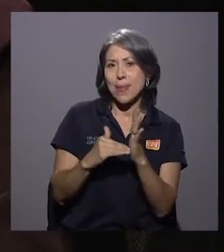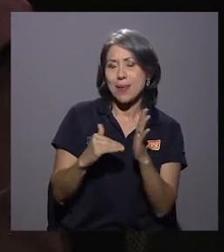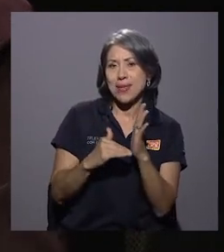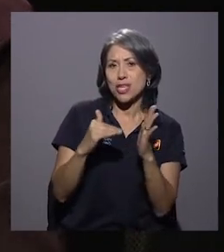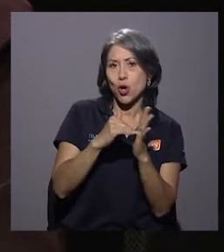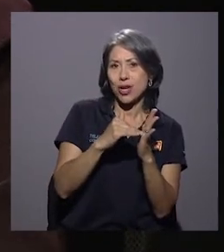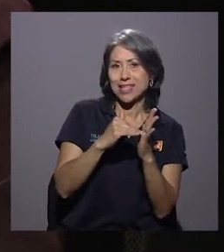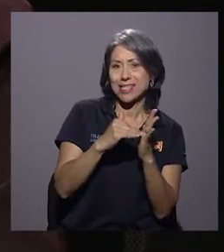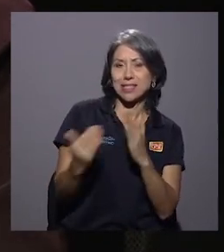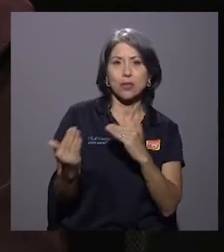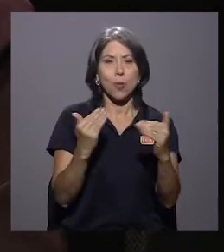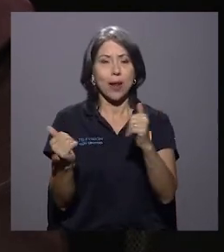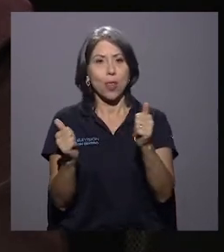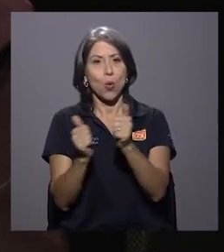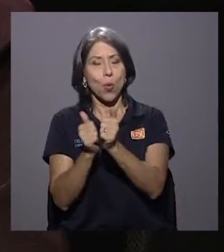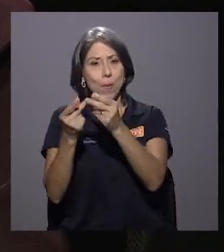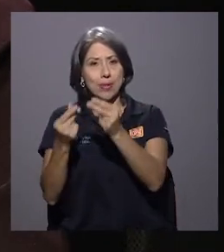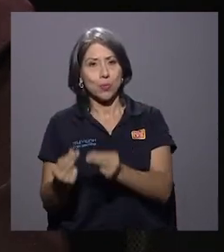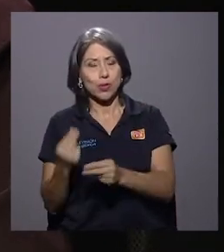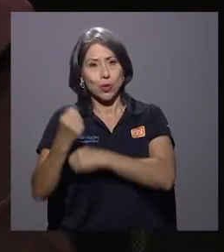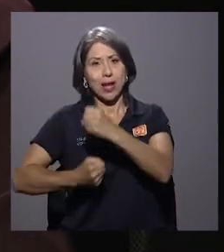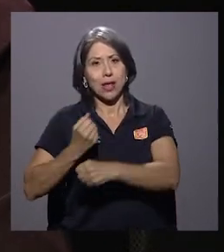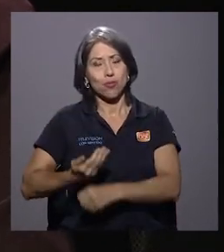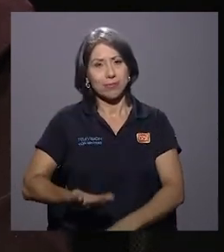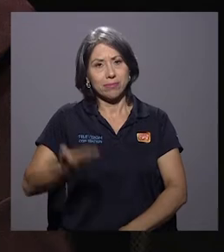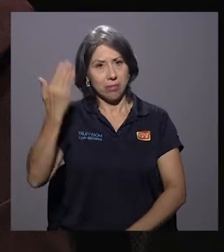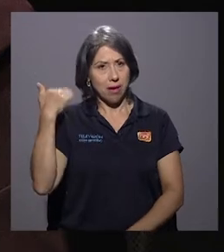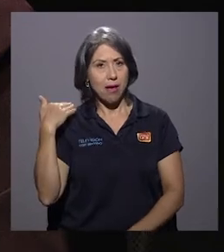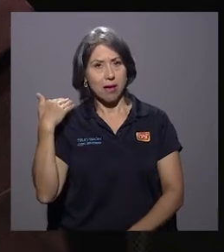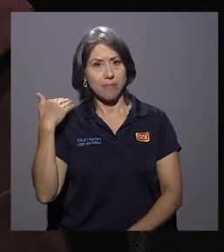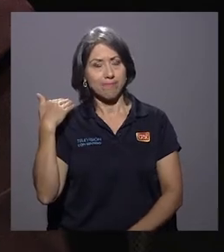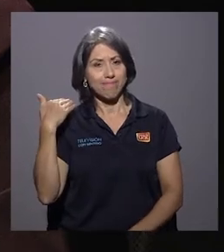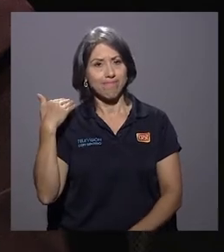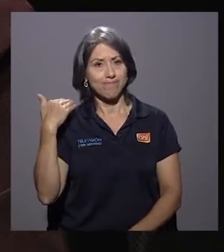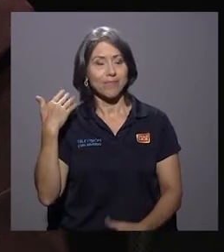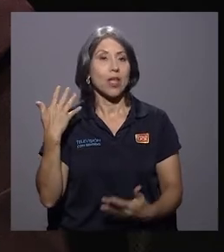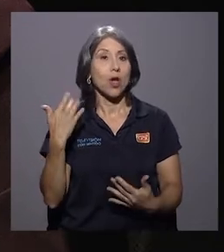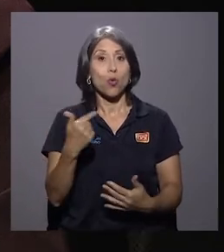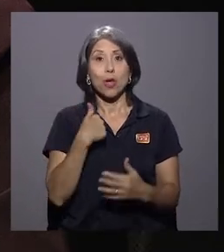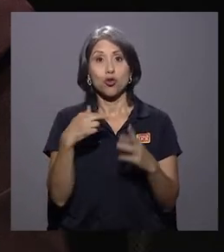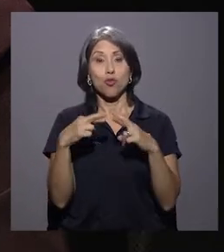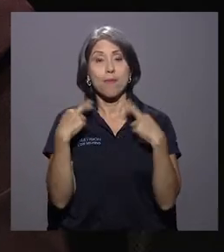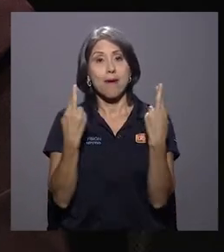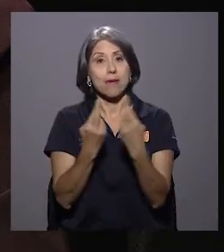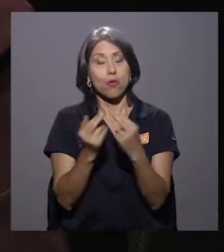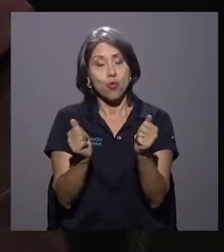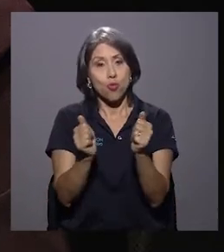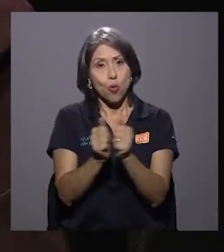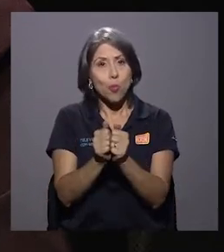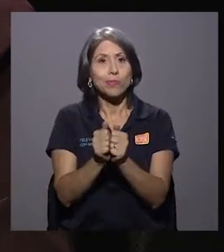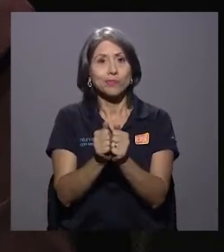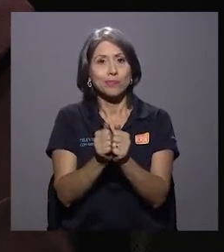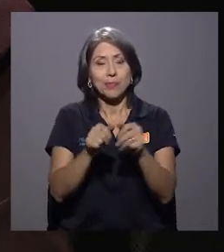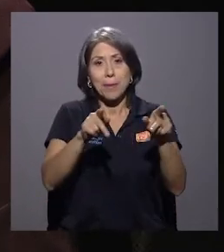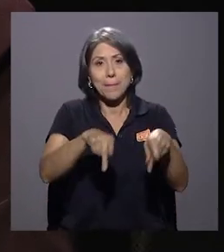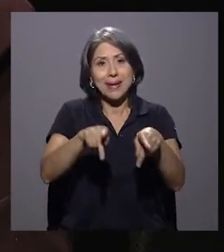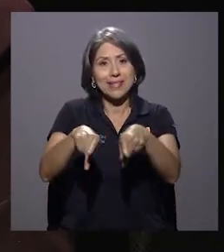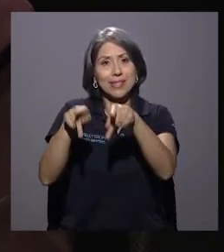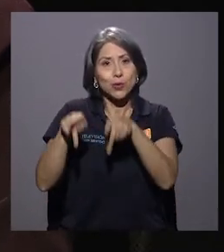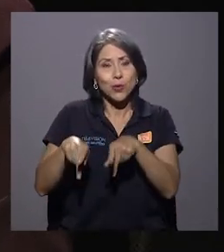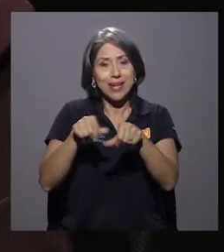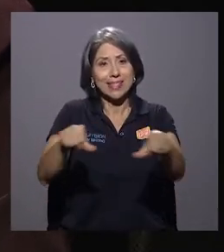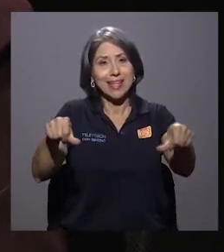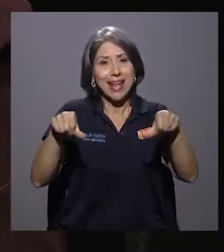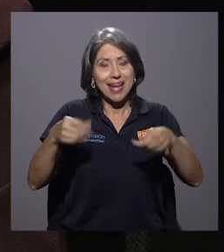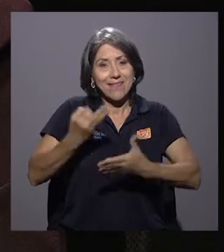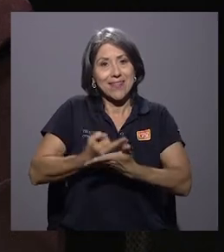presupuesto del año anterior. Me encuentro con, cuando me reúno con las personas del